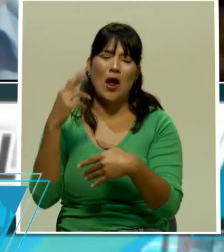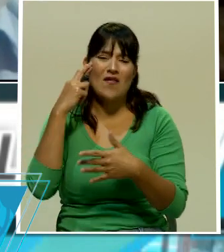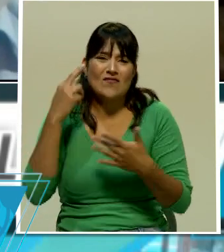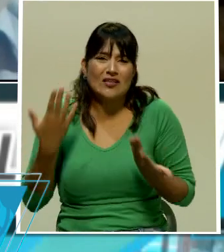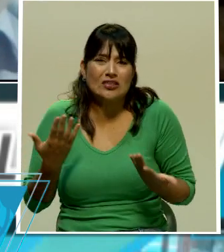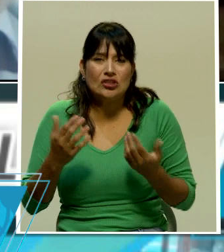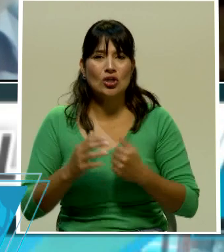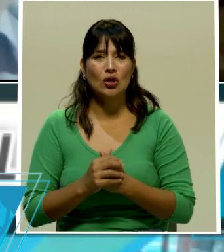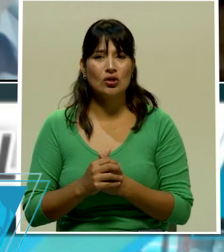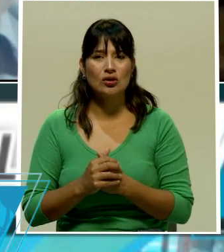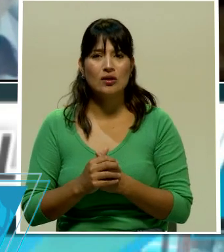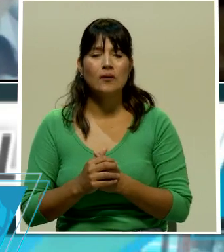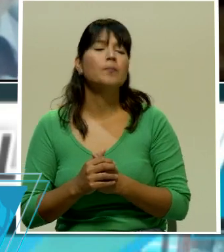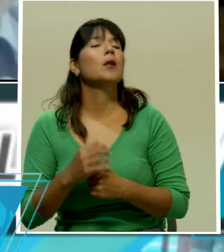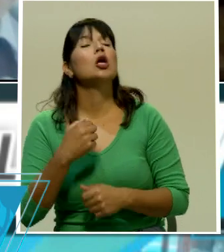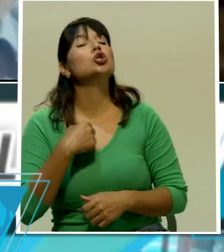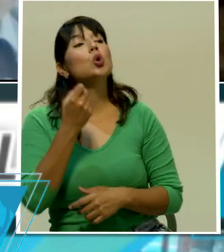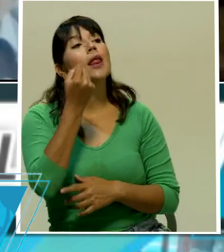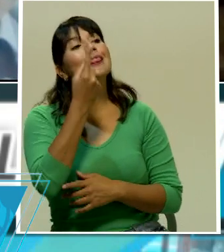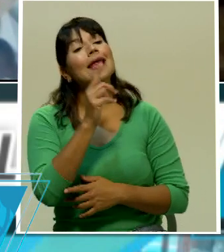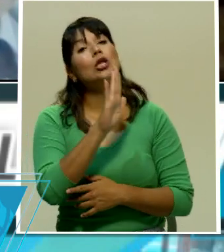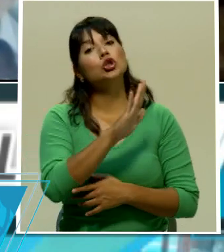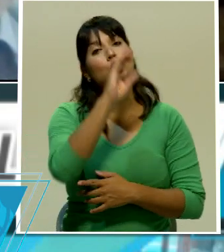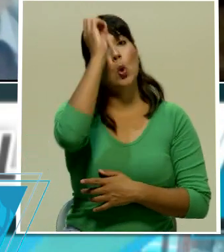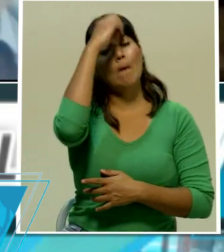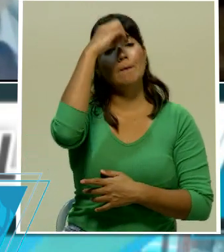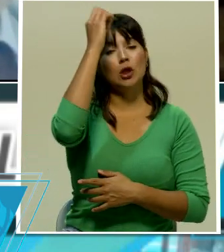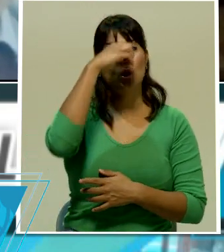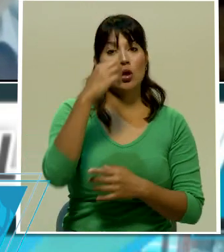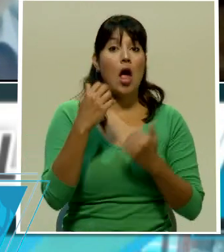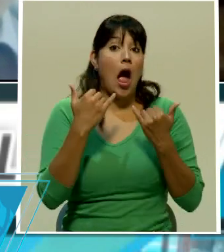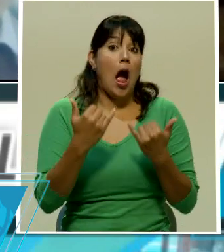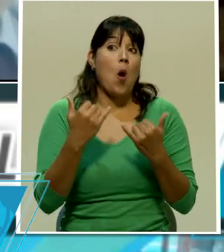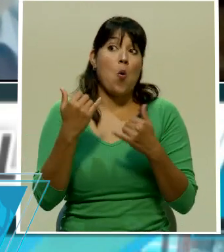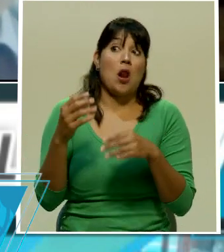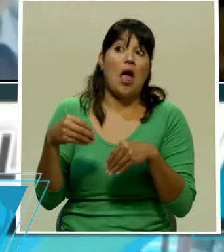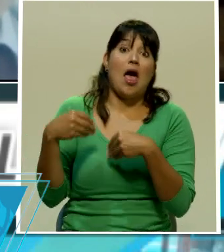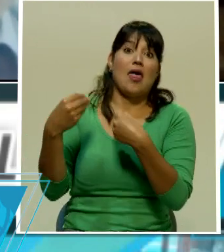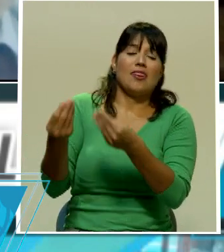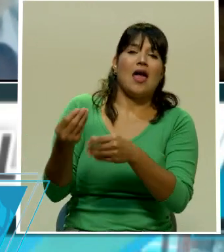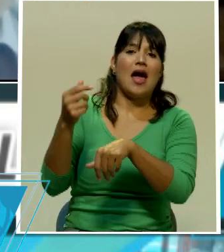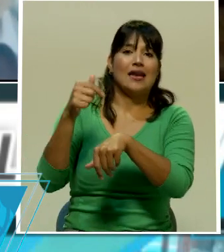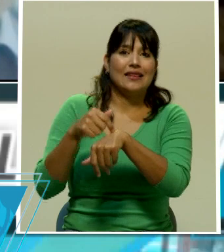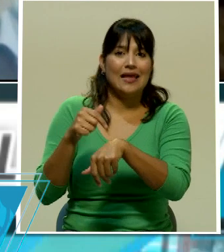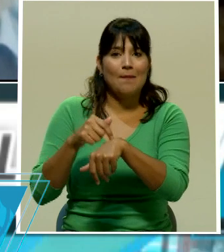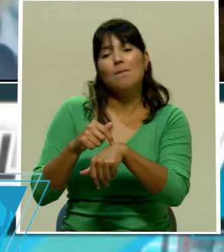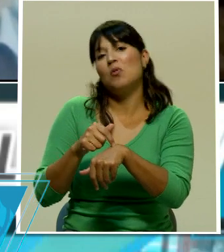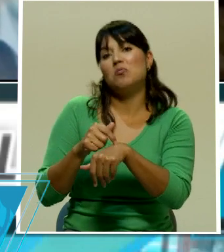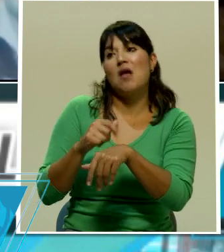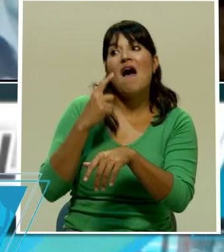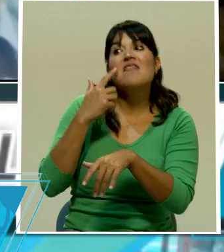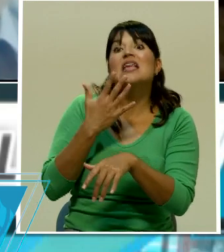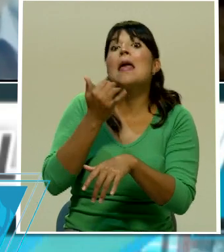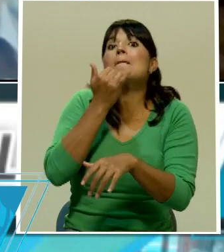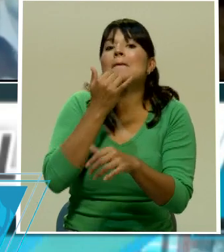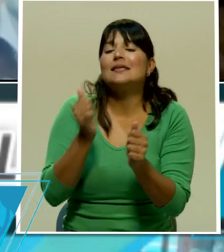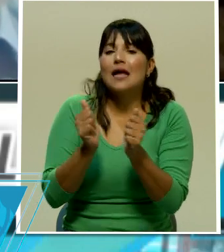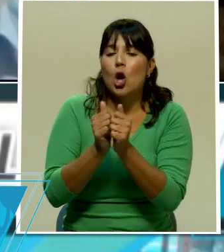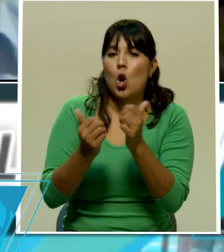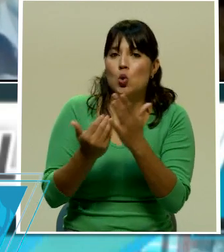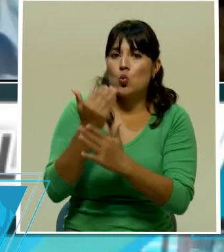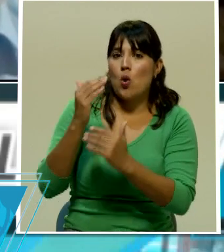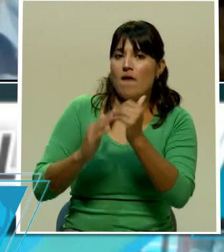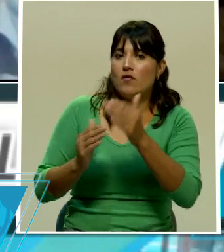entiendo su punto don Antonio vamos a darle tiempo al edificio pero la polémica no es